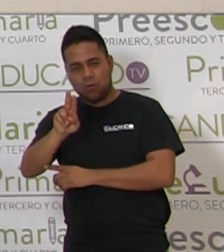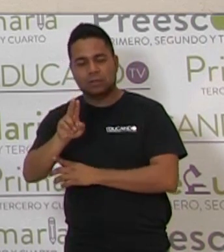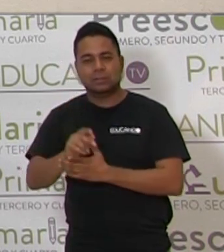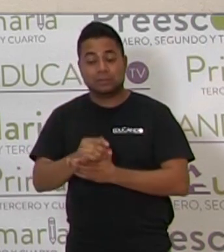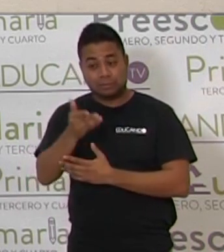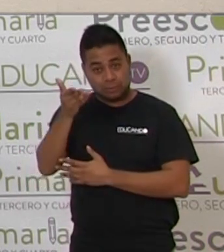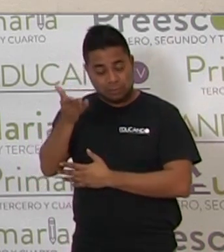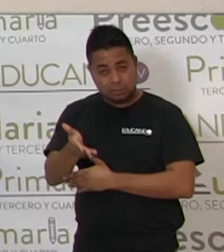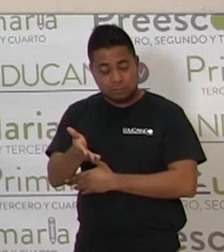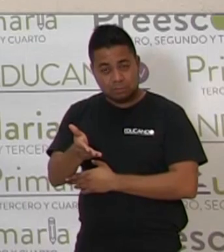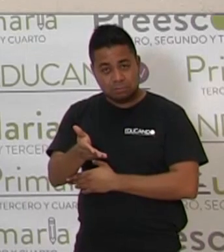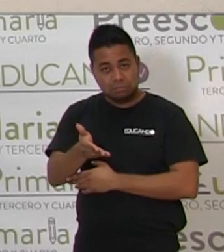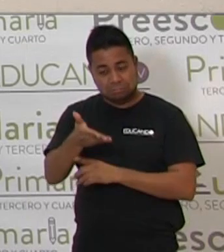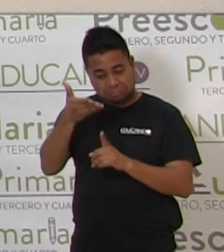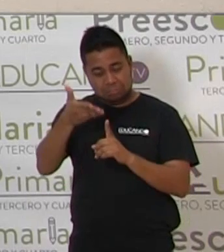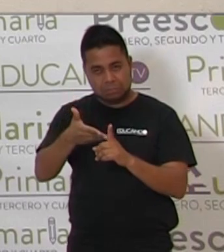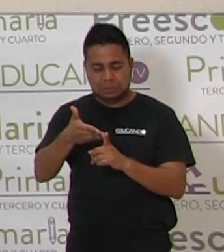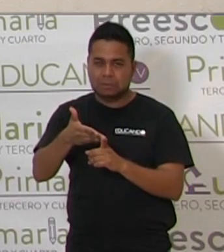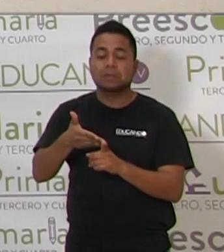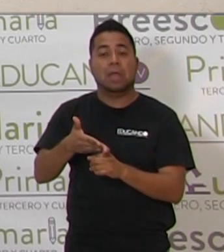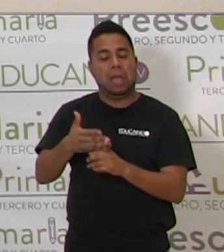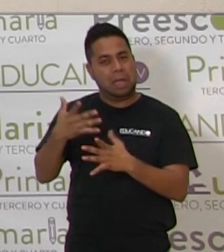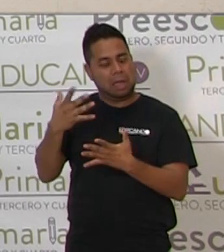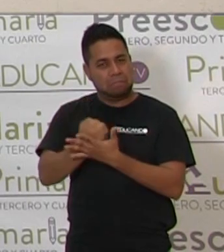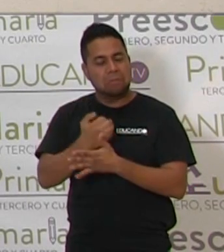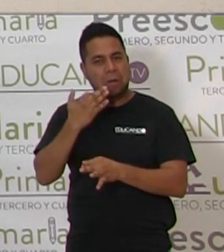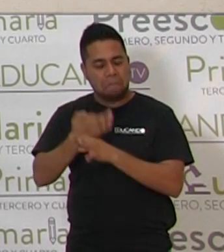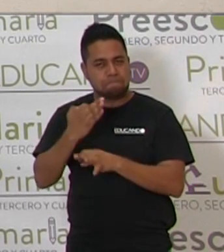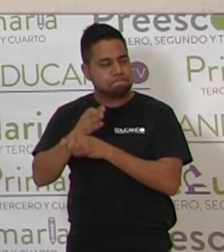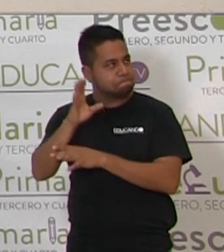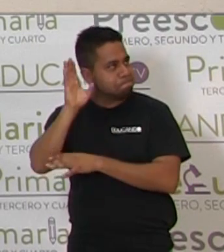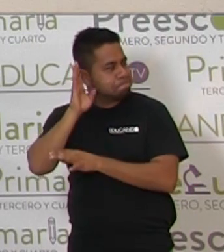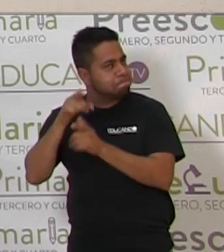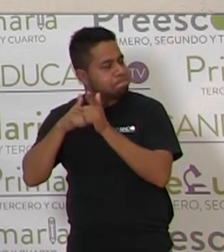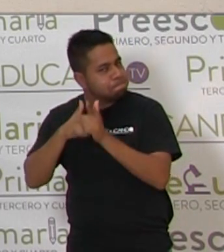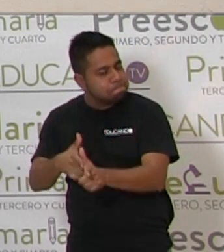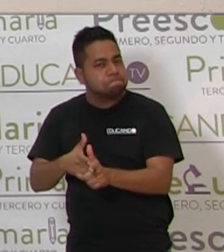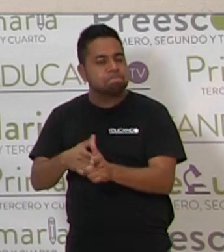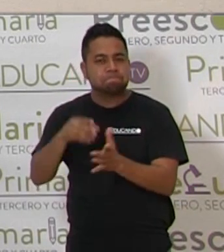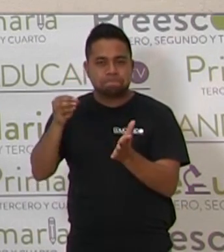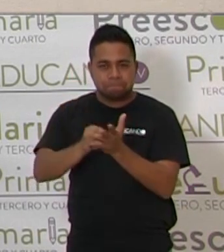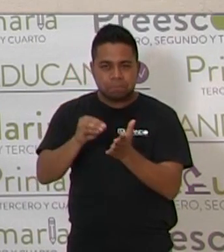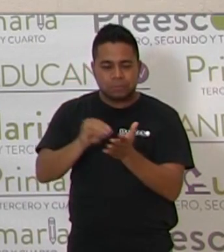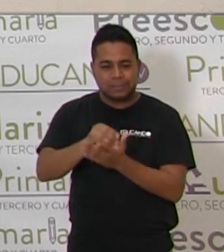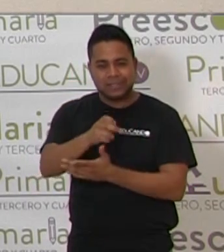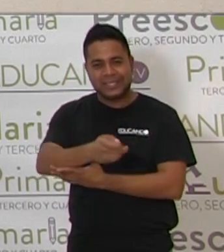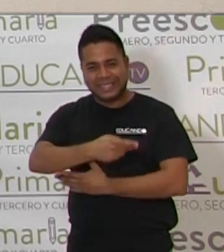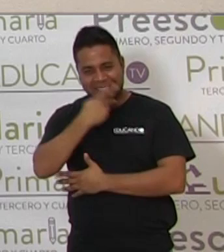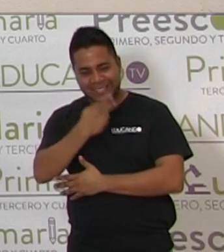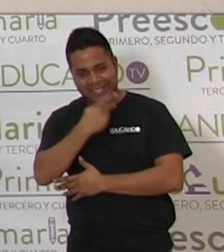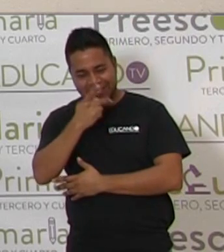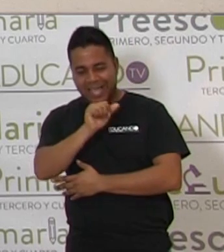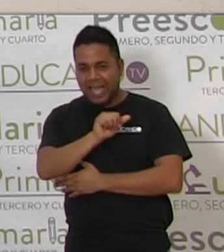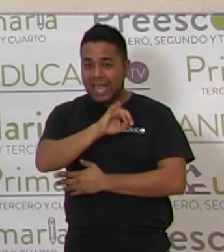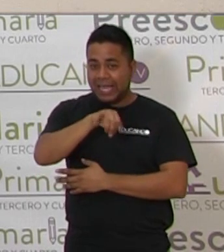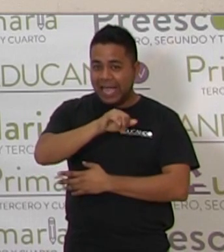Y que tenía, y que tuvo mucho éxito, y hasta la fecha la he escuchado como mil años después, la de así se ríe la A, ja, ja,